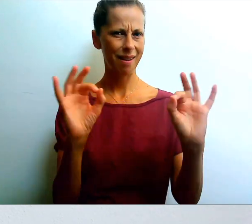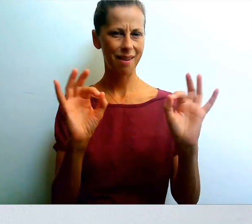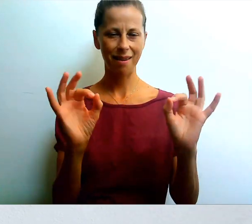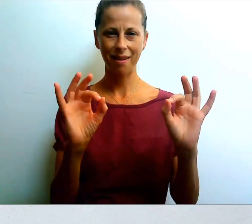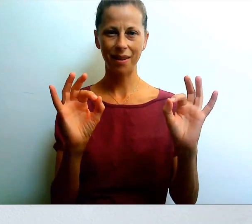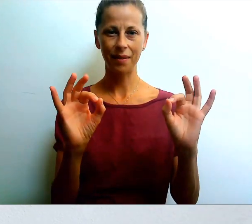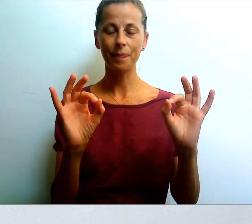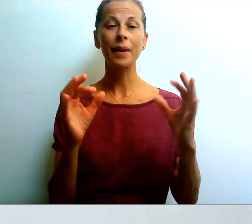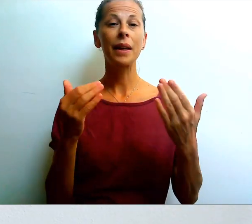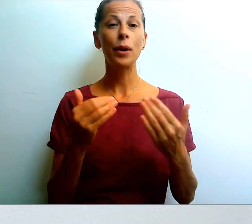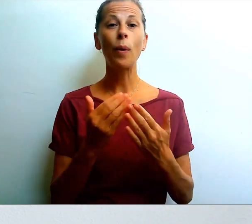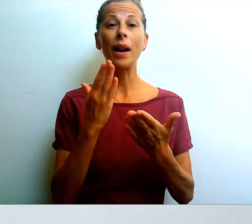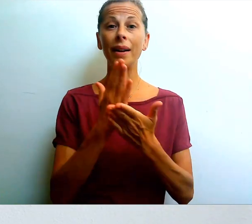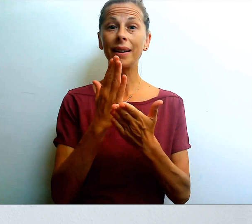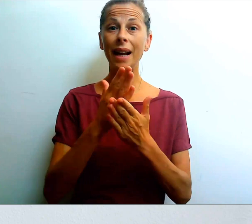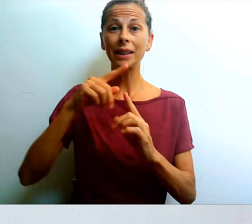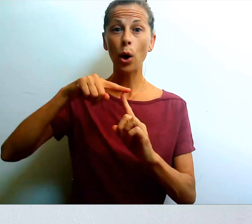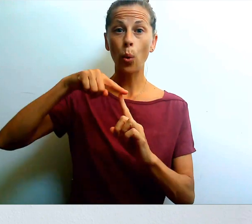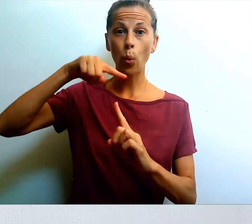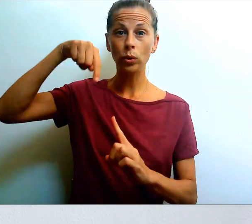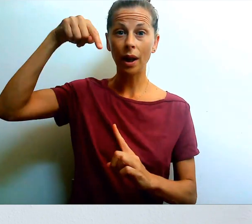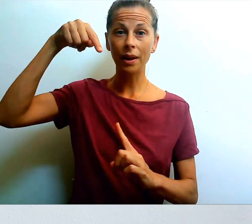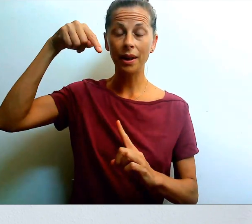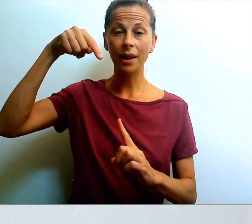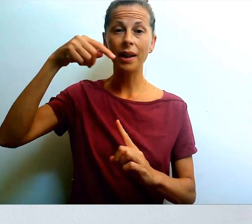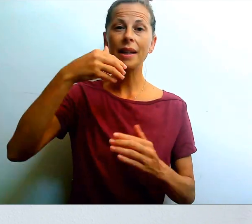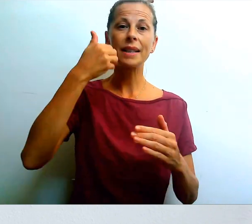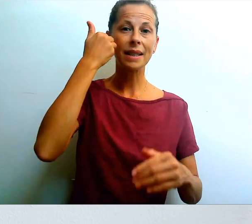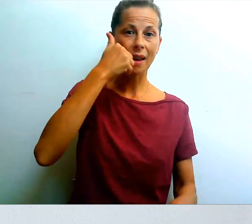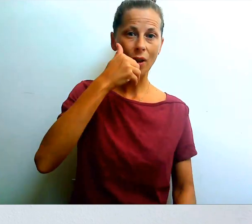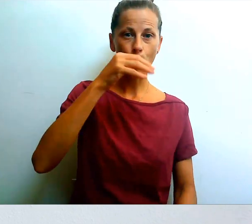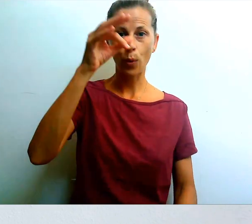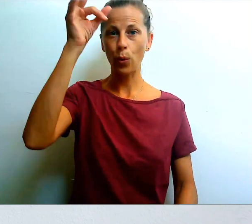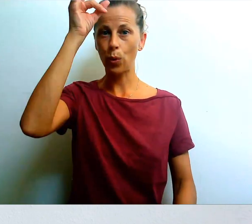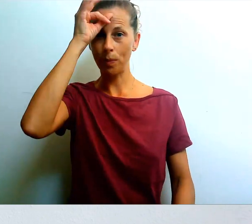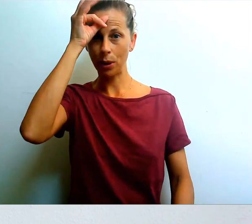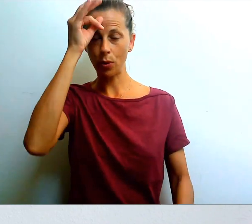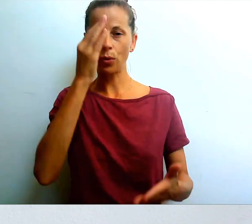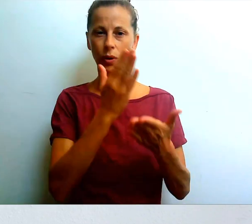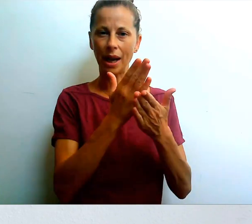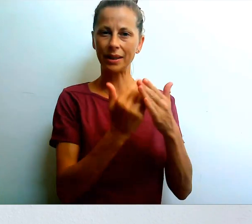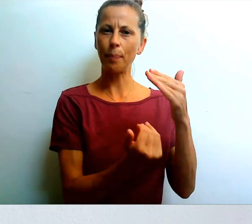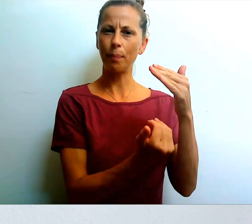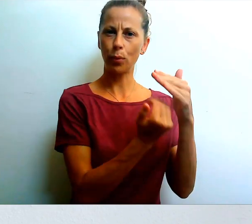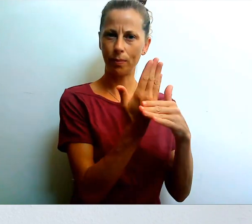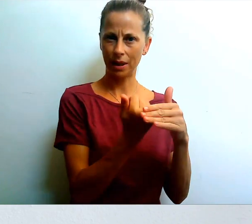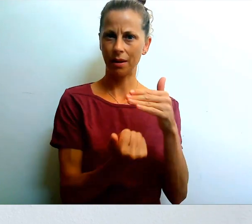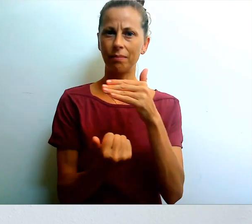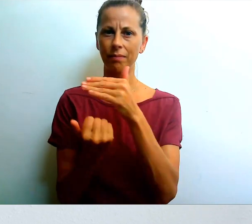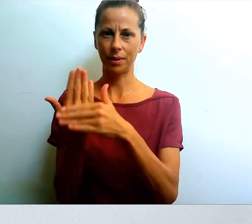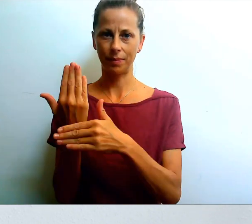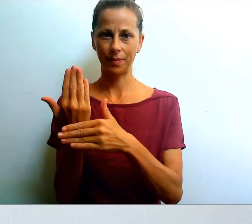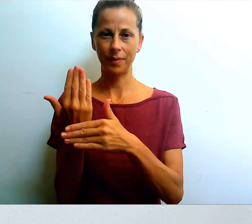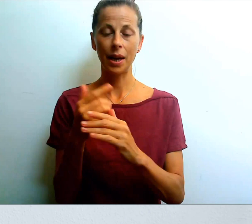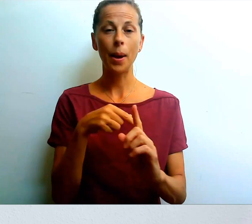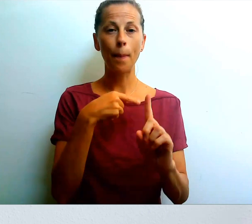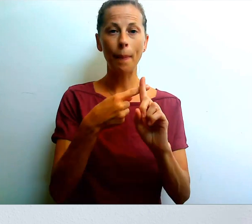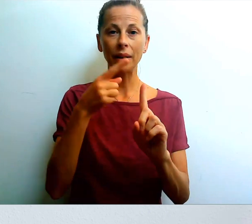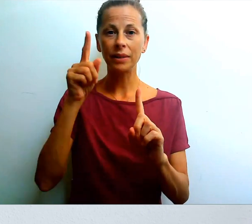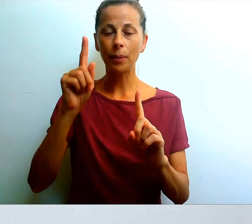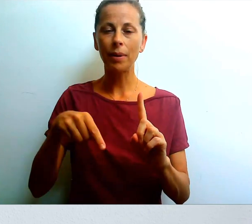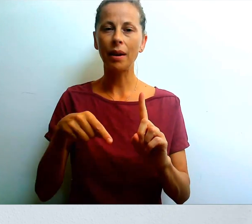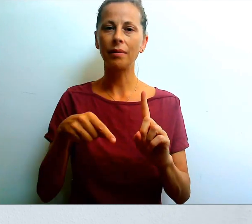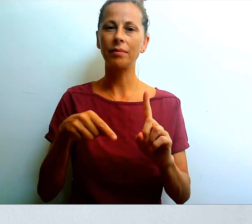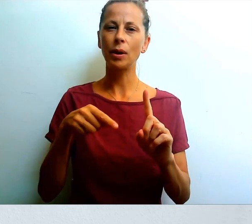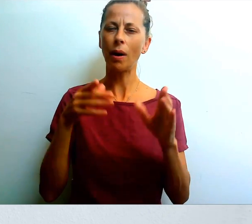yoga. Haremos dos clases de kundalini yoga por la mañana, tanto el sábado como el domingo y haremos también trabajo